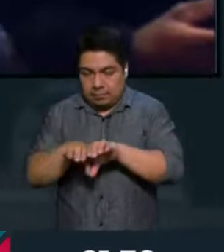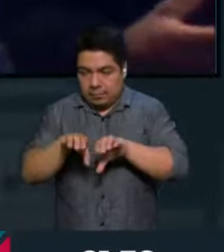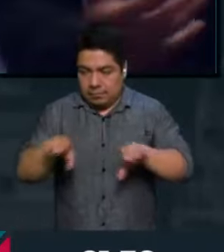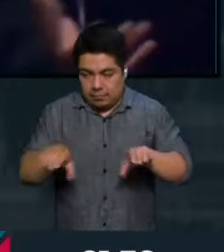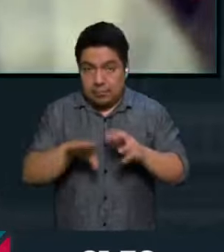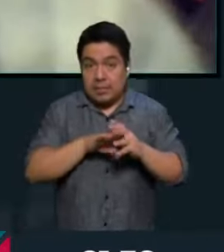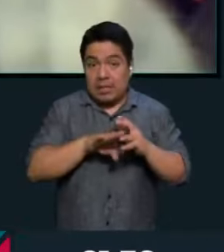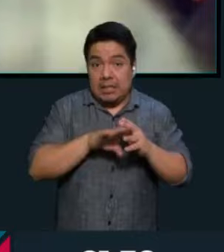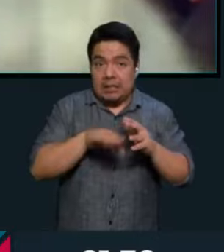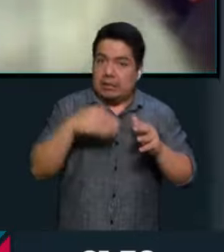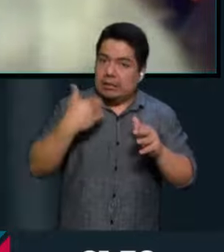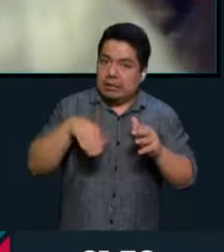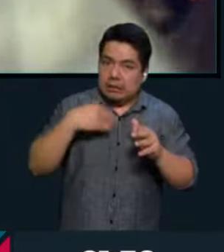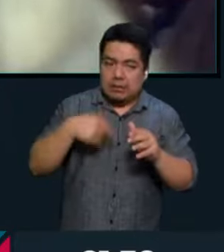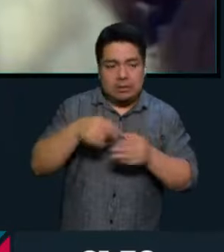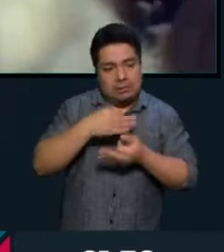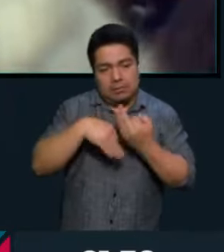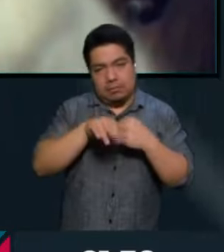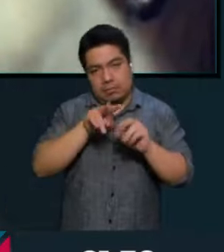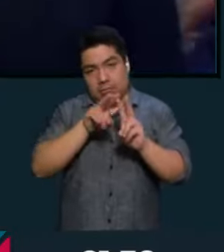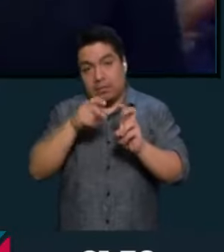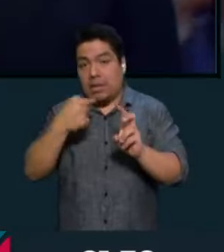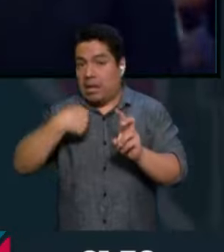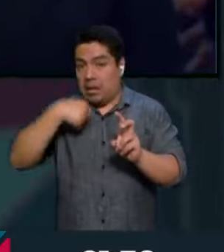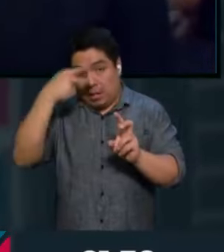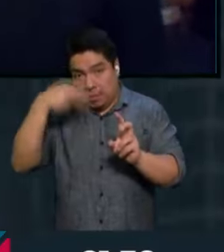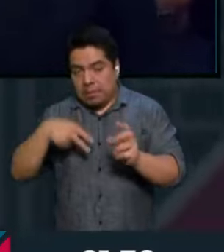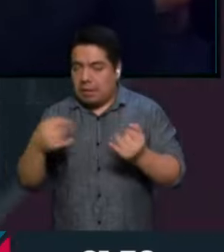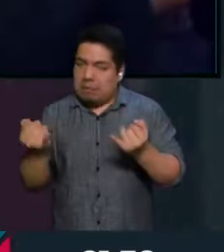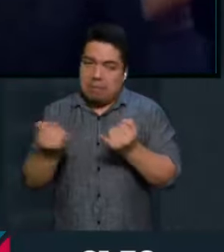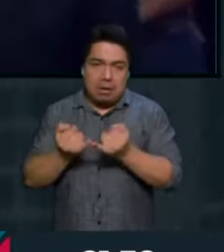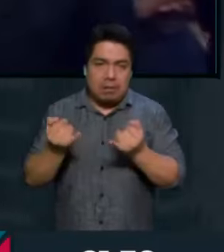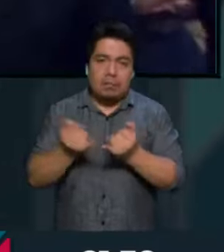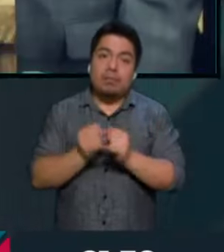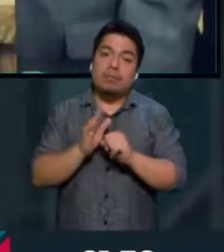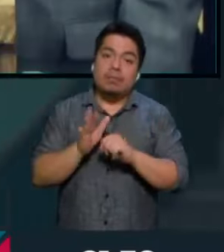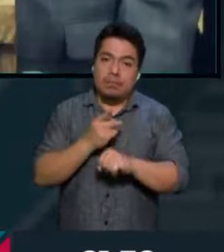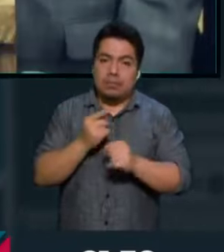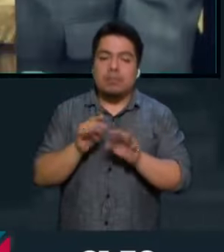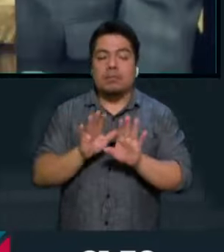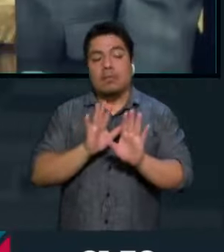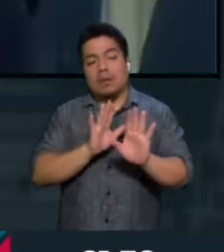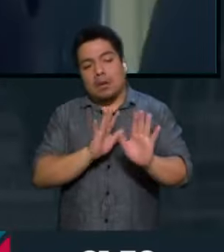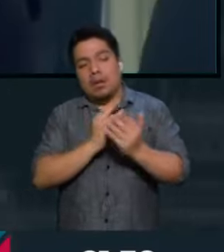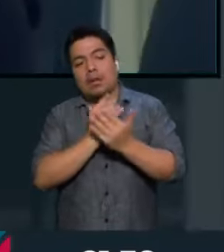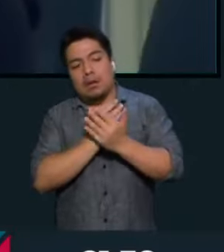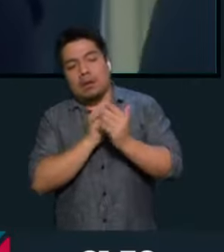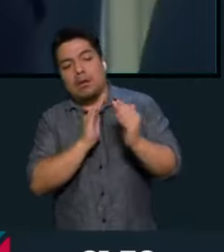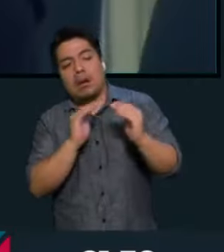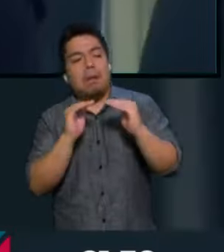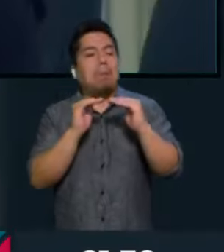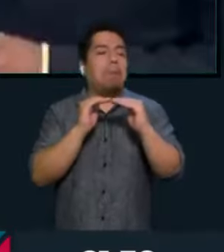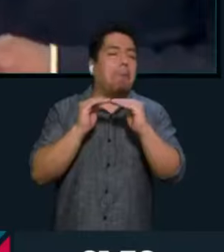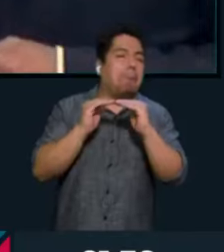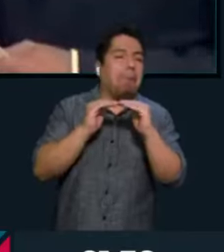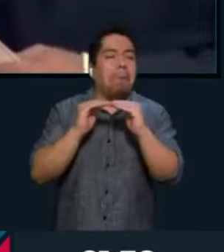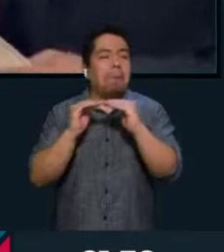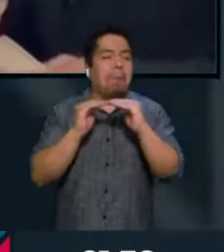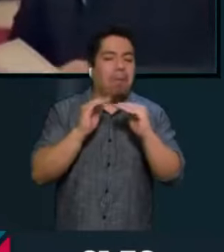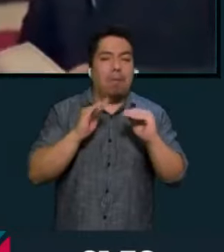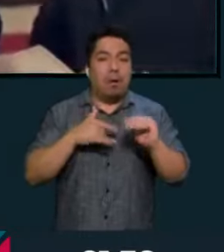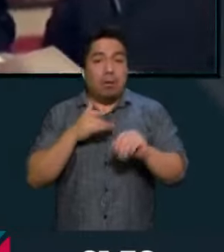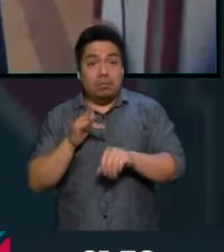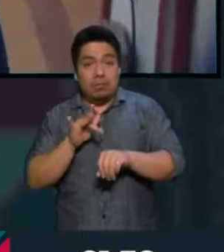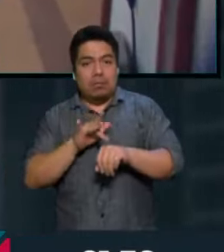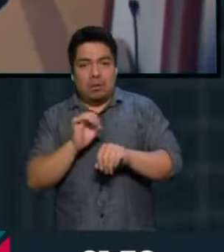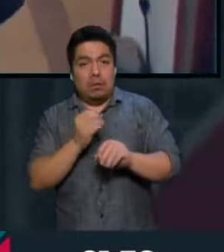y va a estar en el foco y vamos a estar embarrados. Por lo tanto, hay que tener una cierta distancia y mantener una neutralidad porque no nos toca.